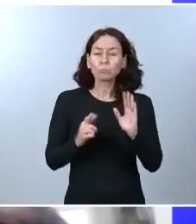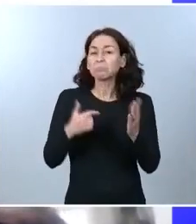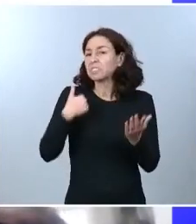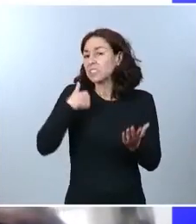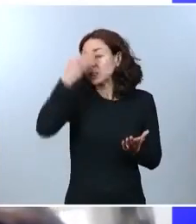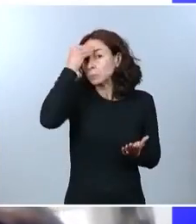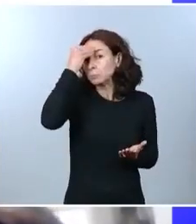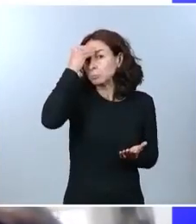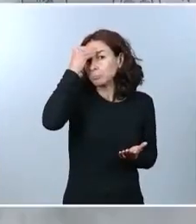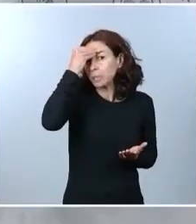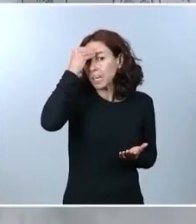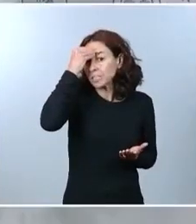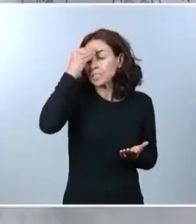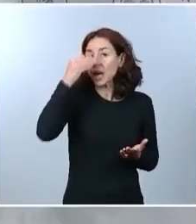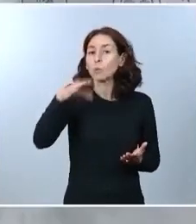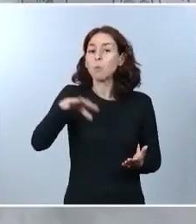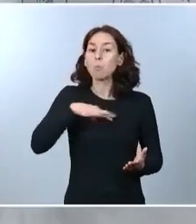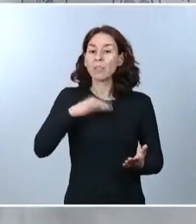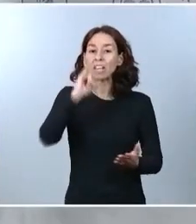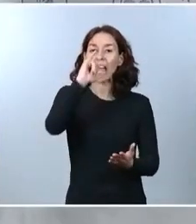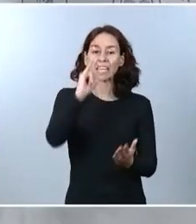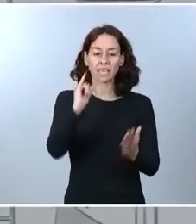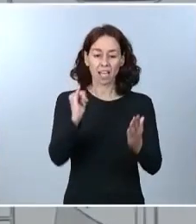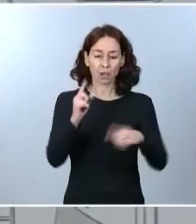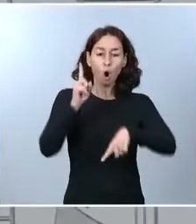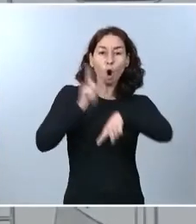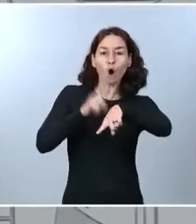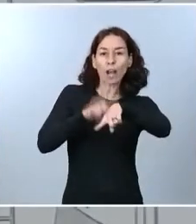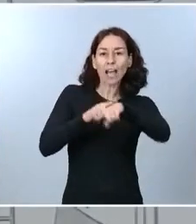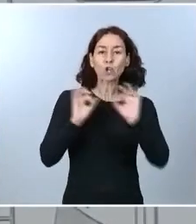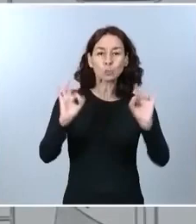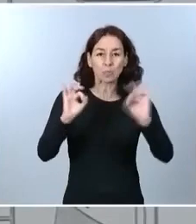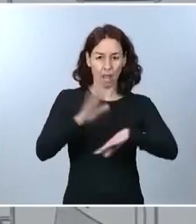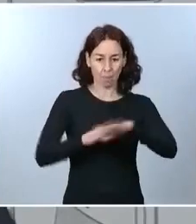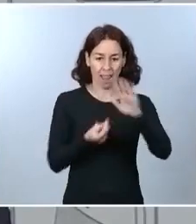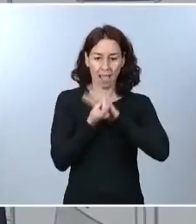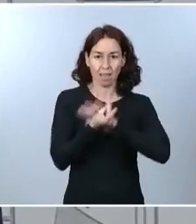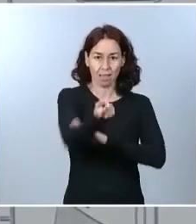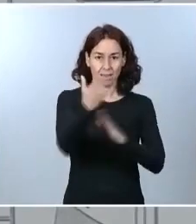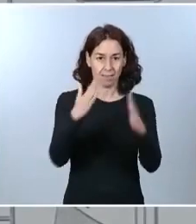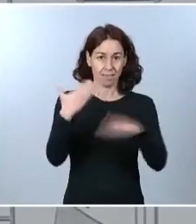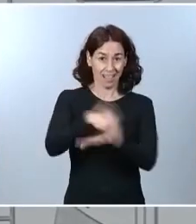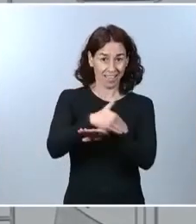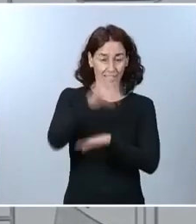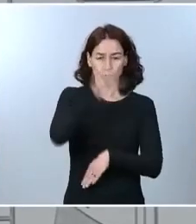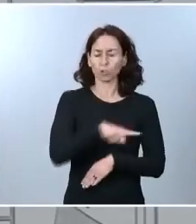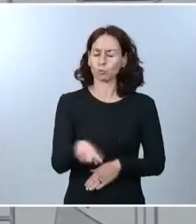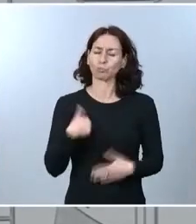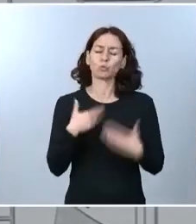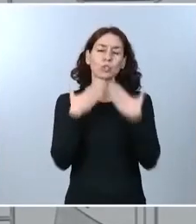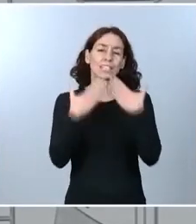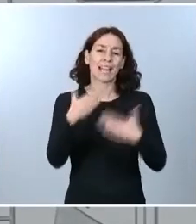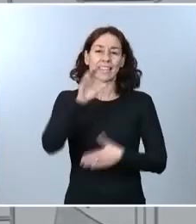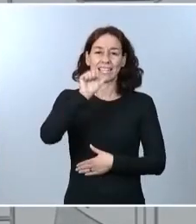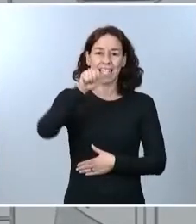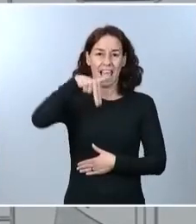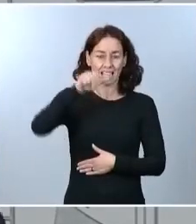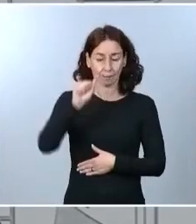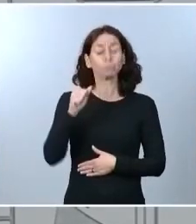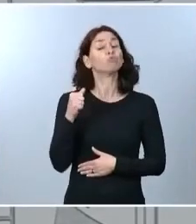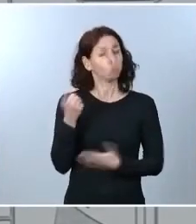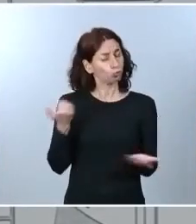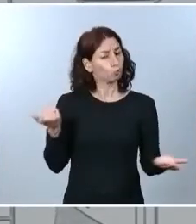salir a la calle en algún momento. Gracias. Muchísimas gracias, Ana, por sus preguntas. En relación con la primera, sí hemos hablado con distintas formaciones